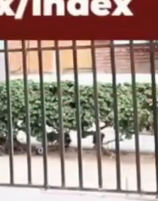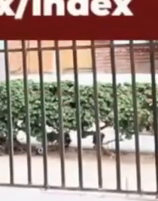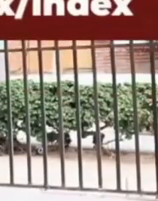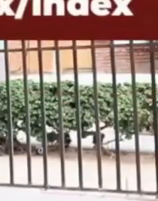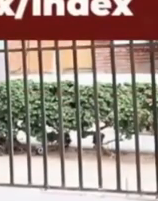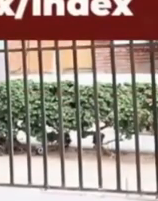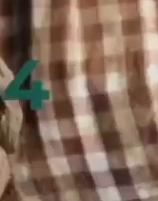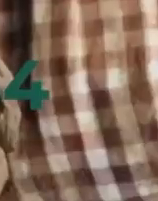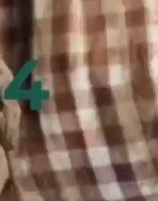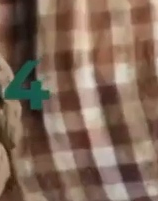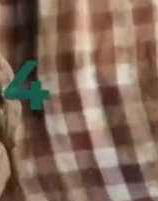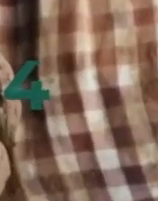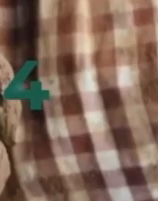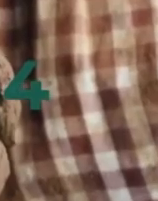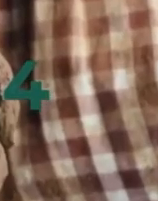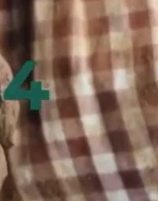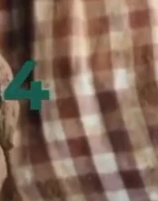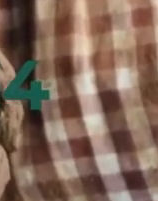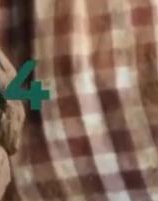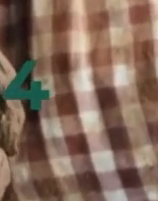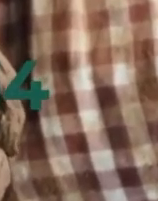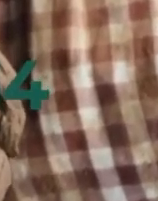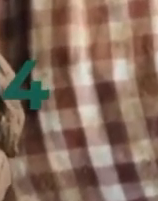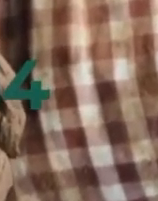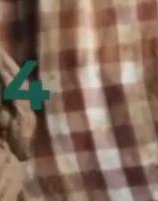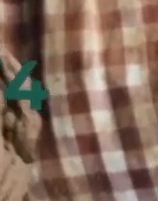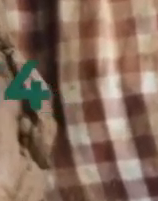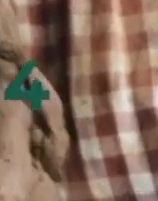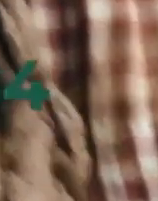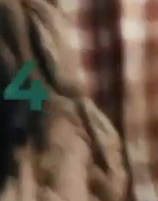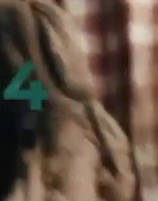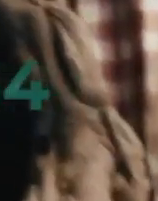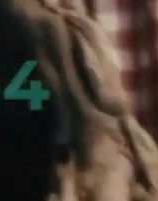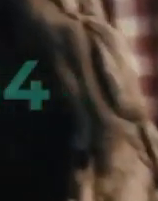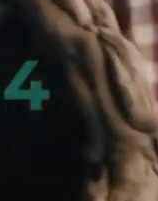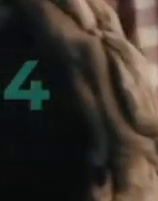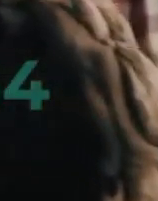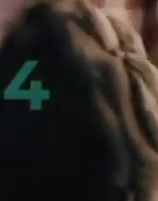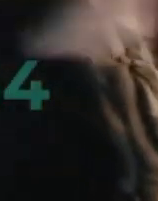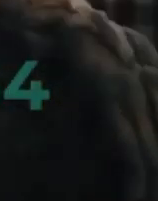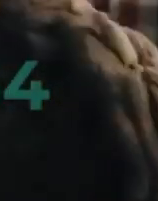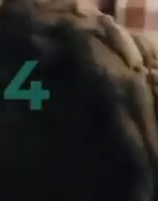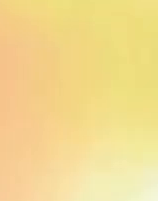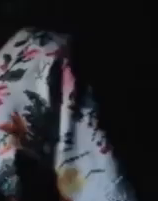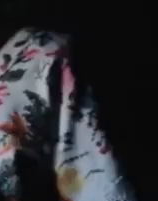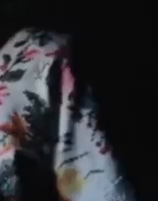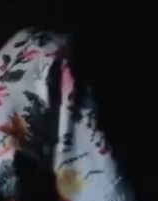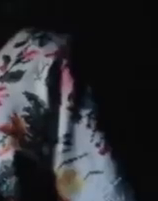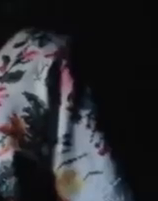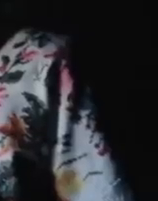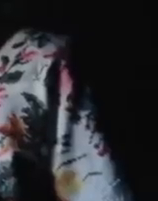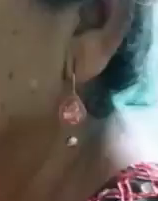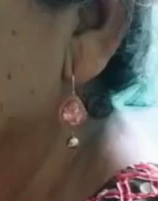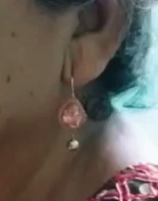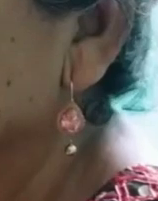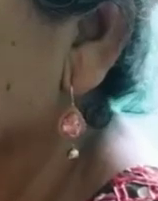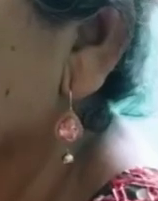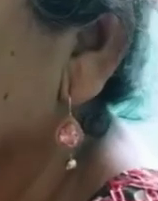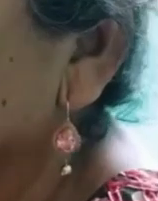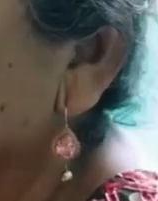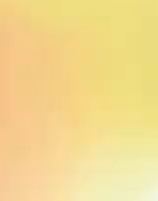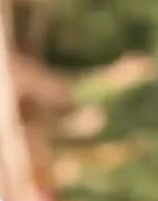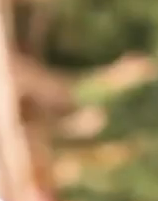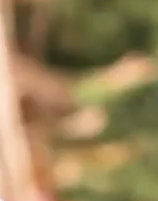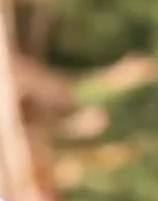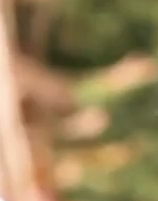diagonal index o en la línea del bienestar ochocientos seiscientos treinta y nueve cuarenta y dos seis cuatro. La pensión universal está